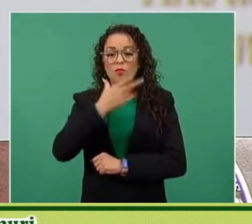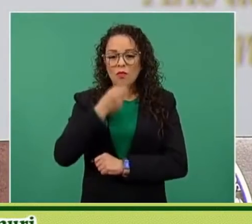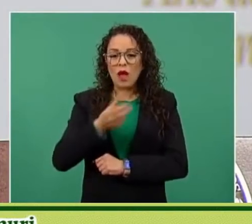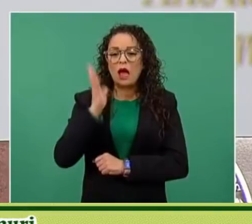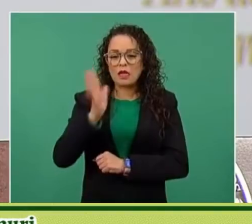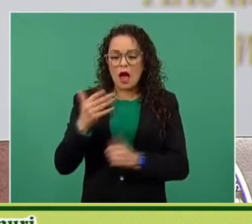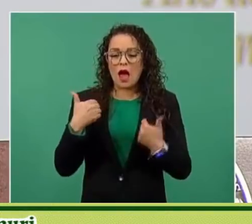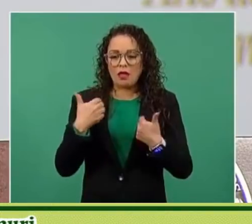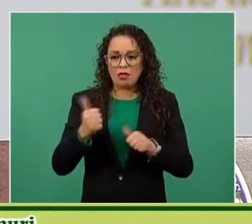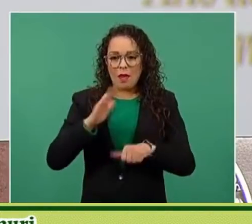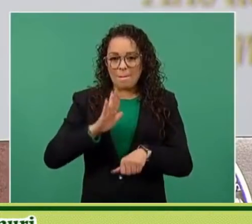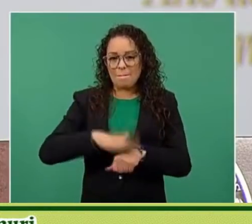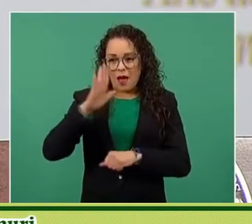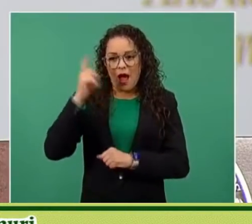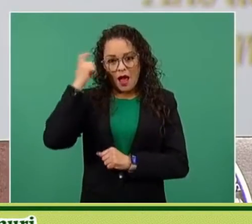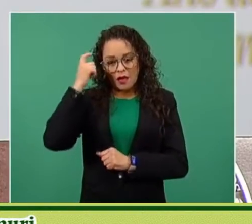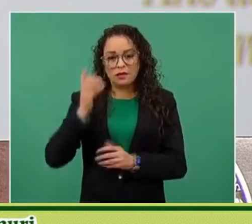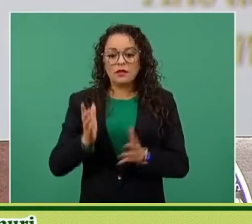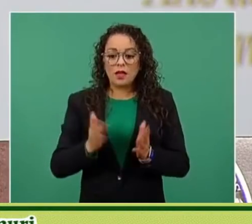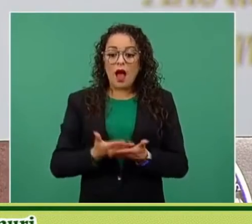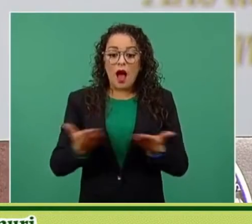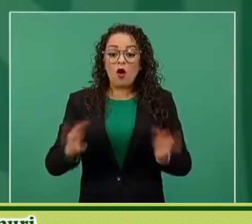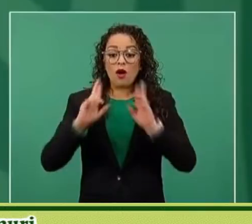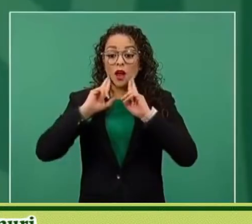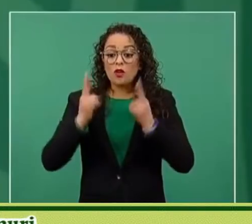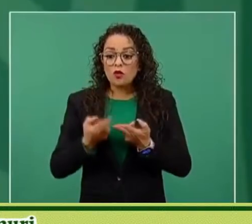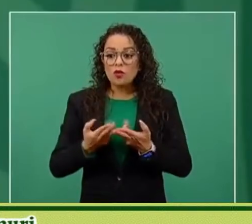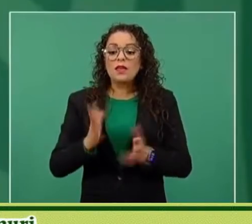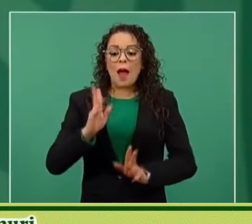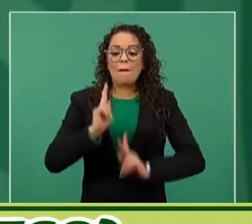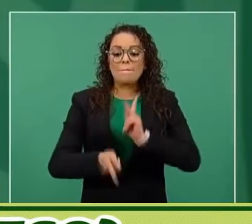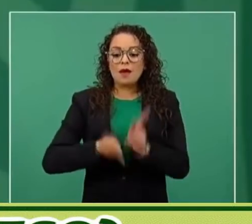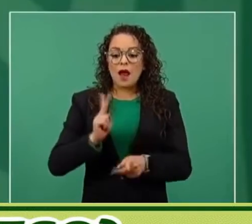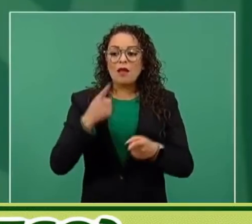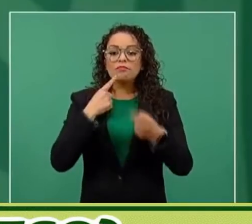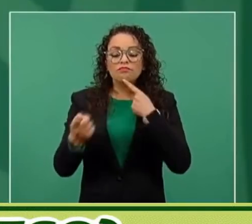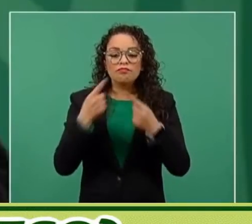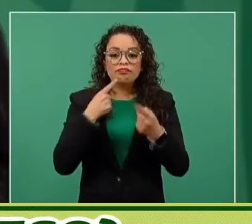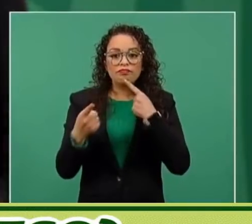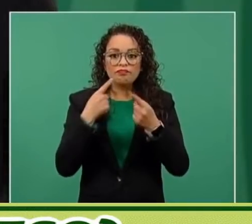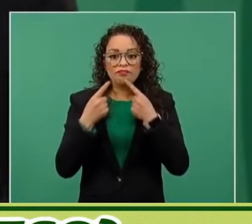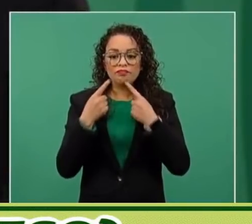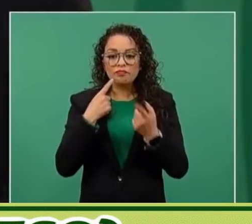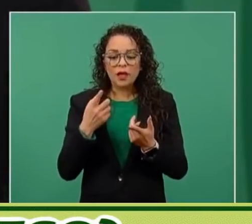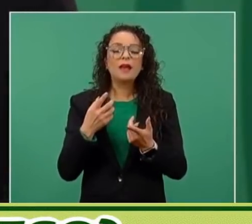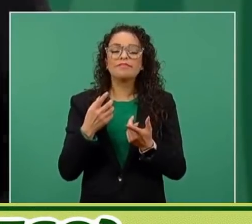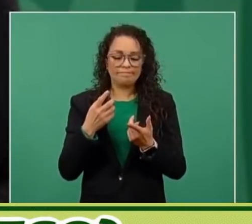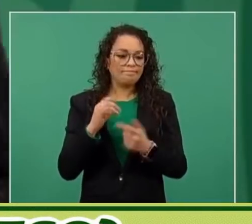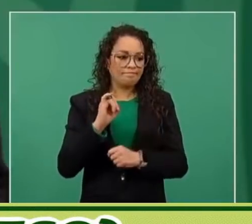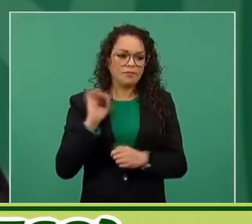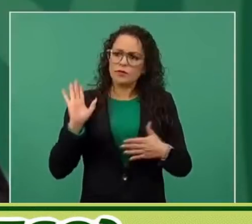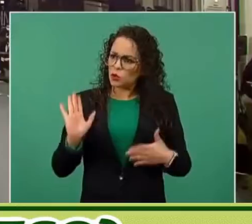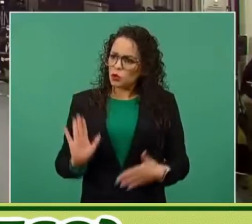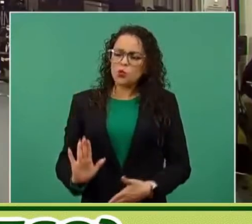ahora que nos reunimos, hicimos el compromiso de que